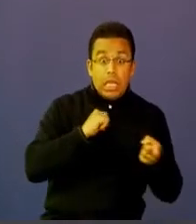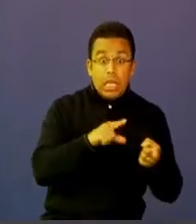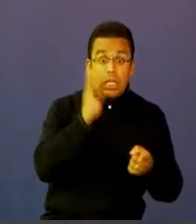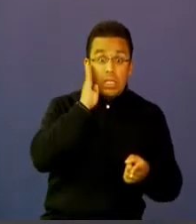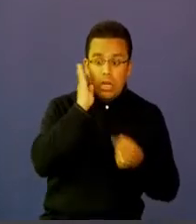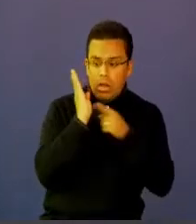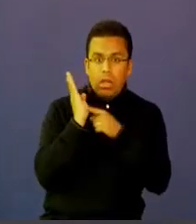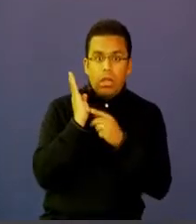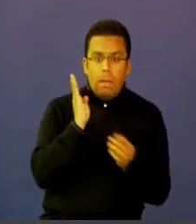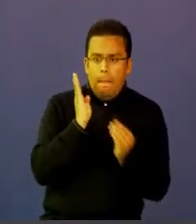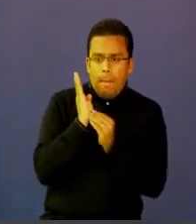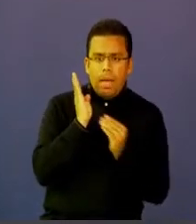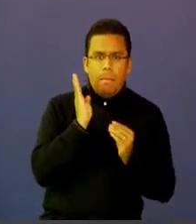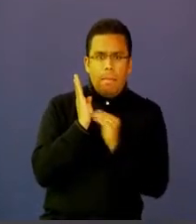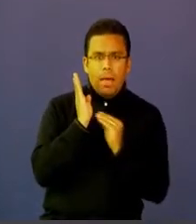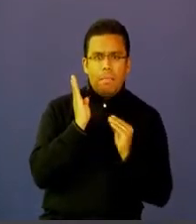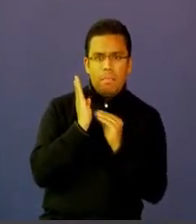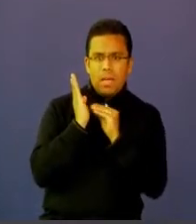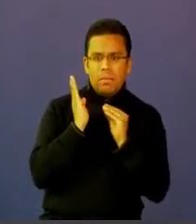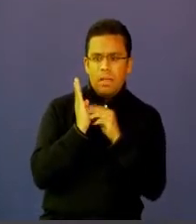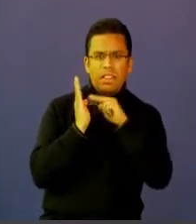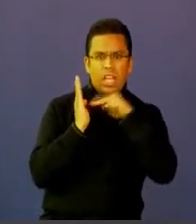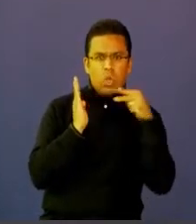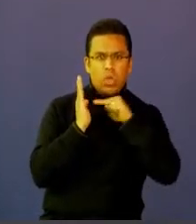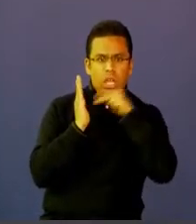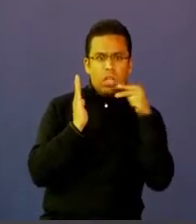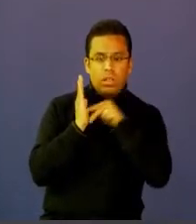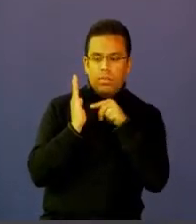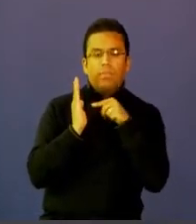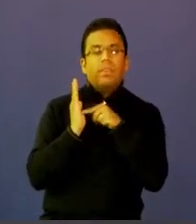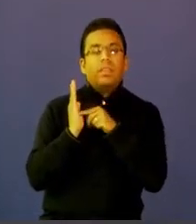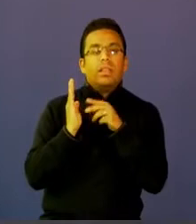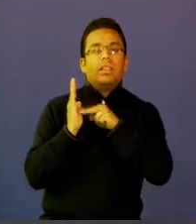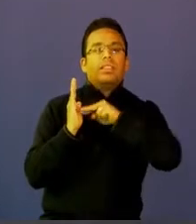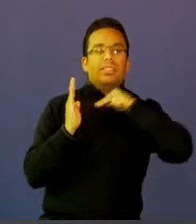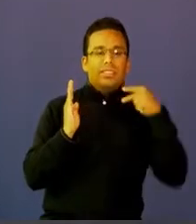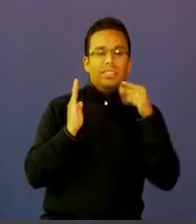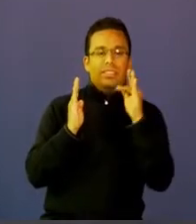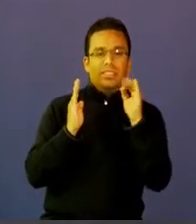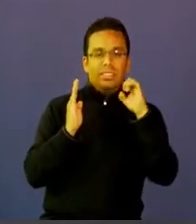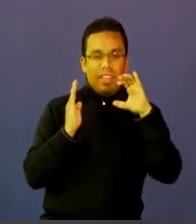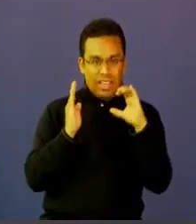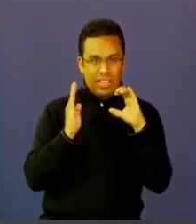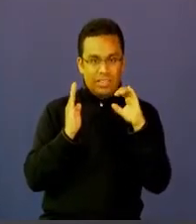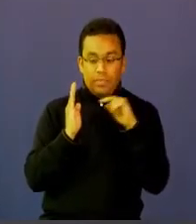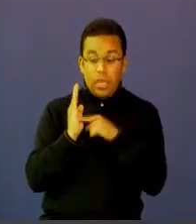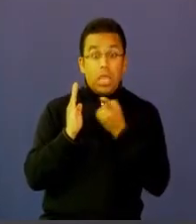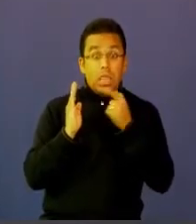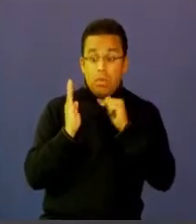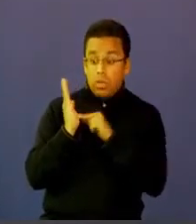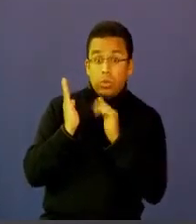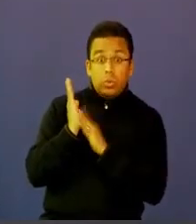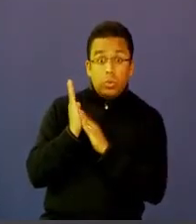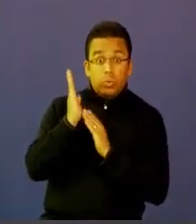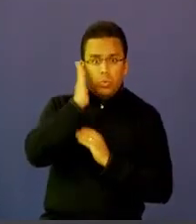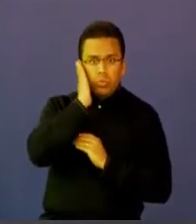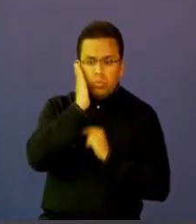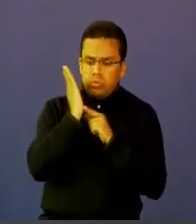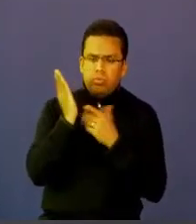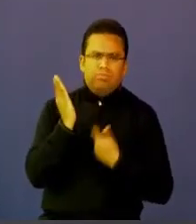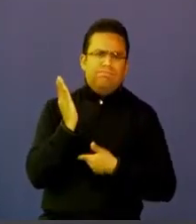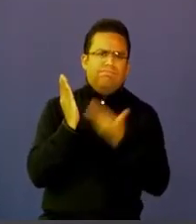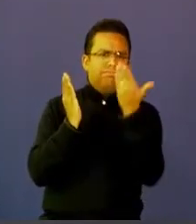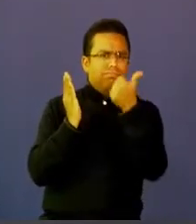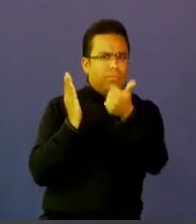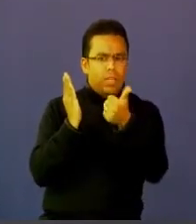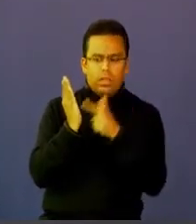nuevos servicios y nuevas tecnologías. Es a lo que le llamamos servicios integrados de TIC. Y la telefonía móvil nos sirve también para garantizar